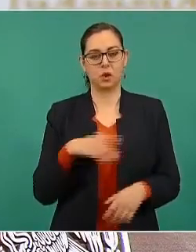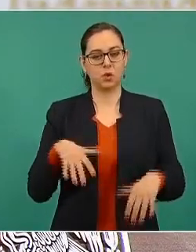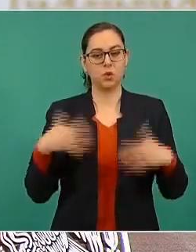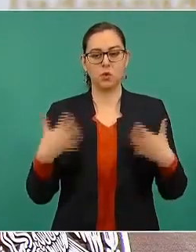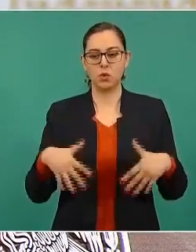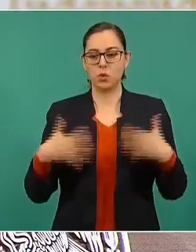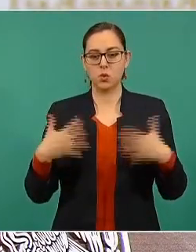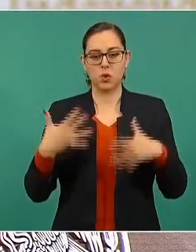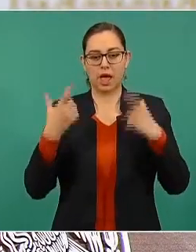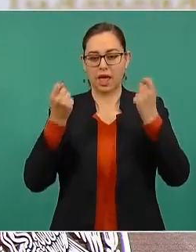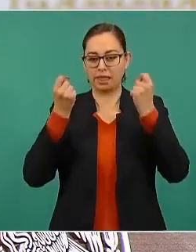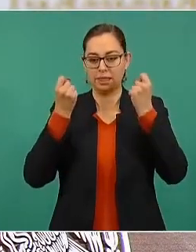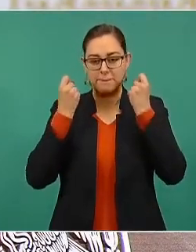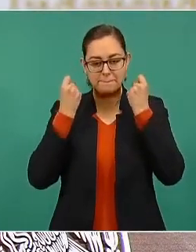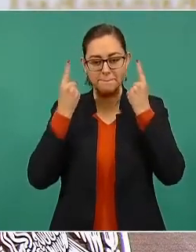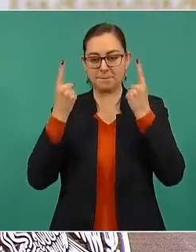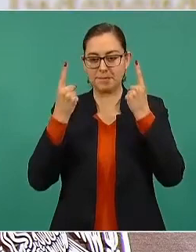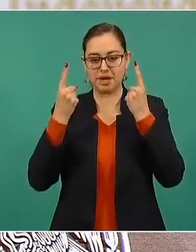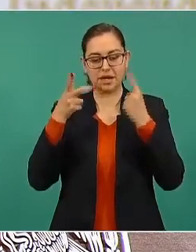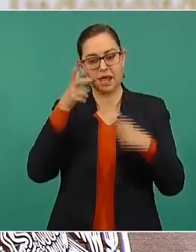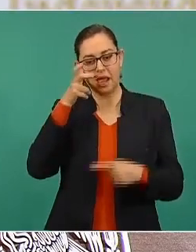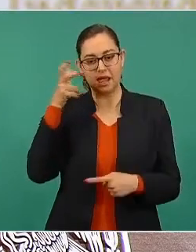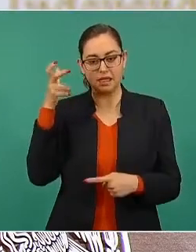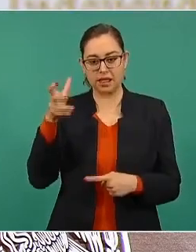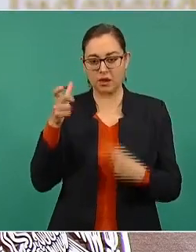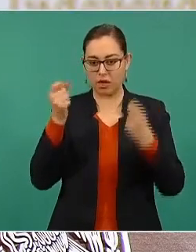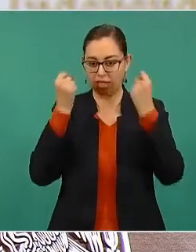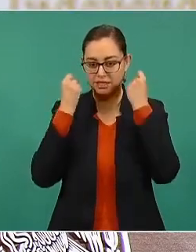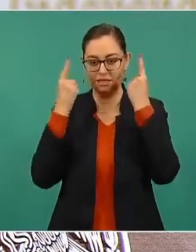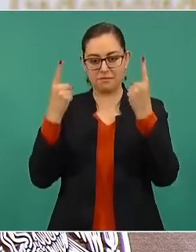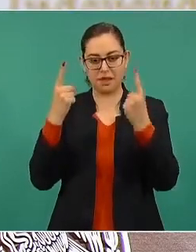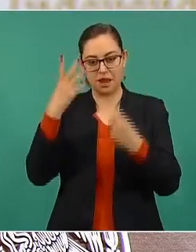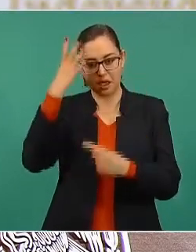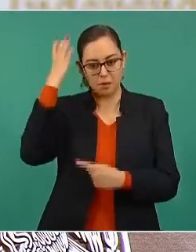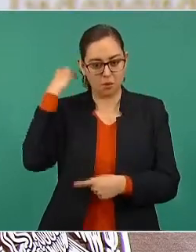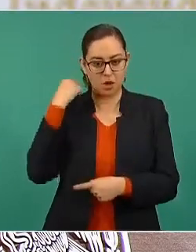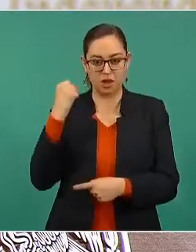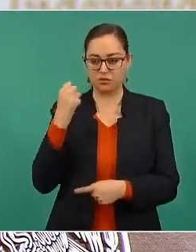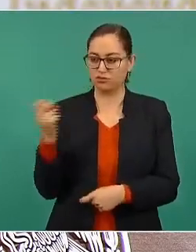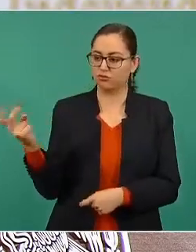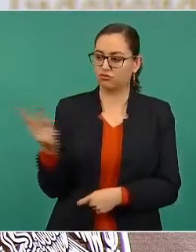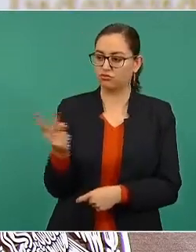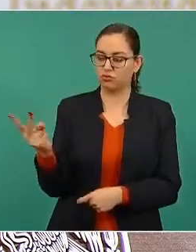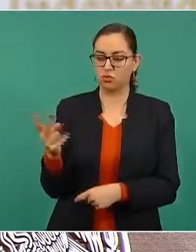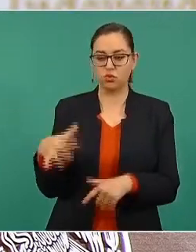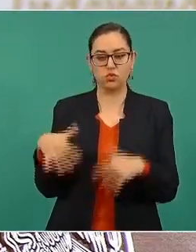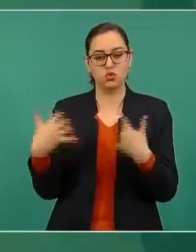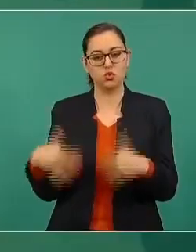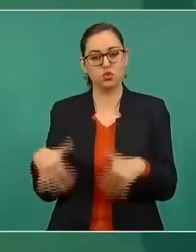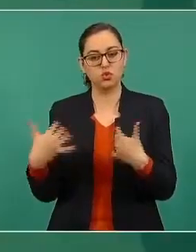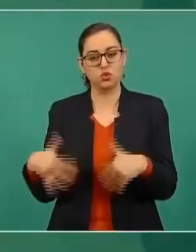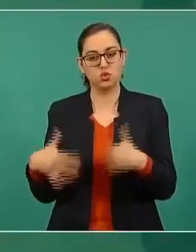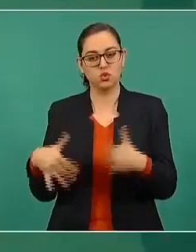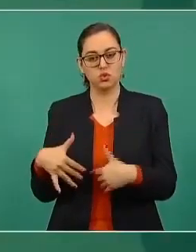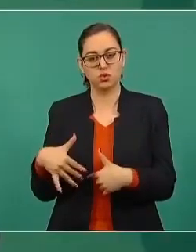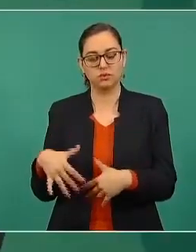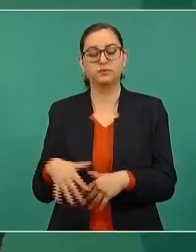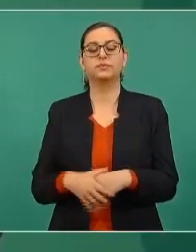de Hidalgo y de Morelos. Juárez usaba mucho